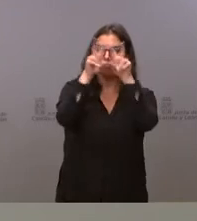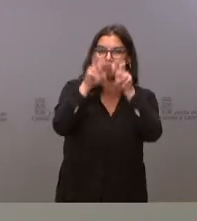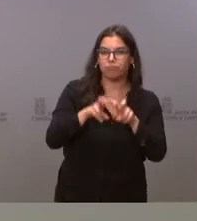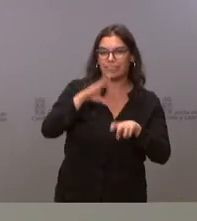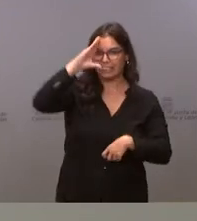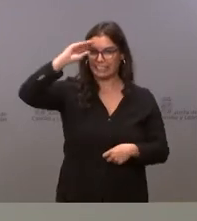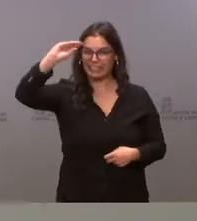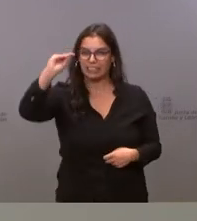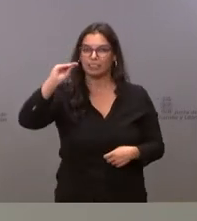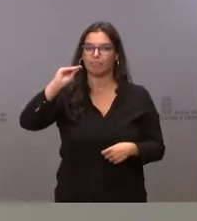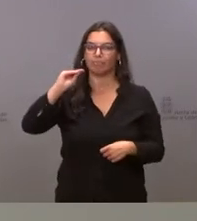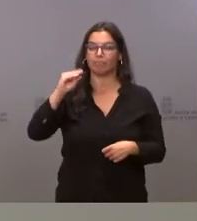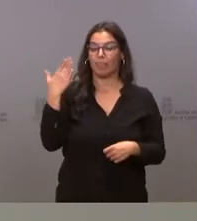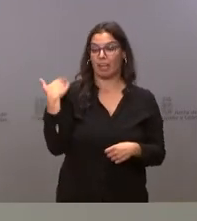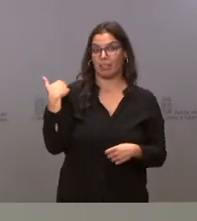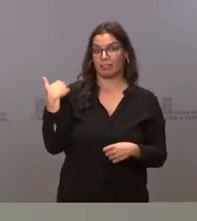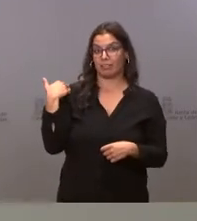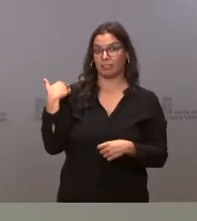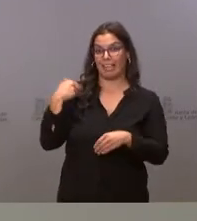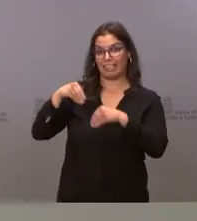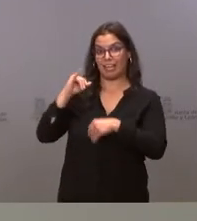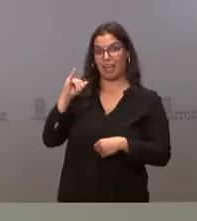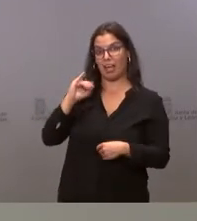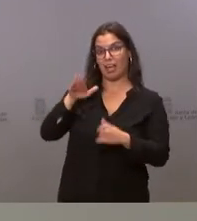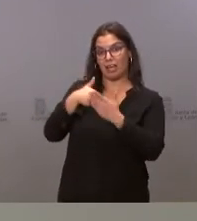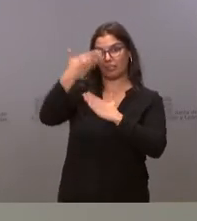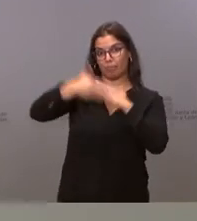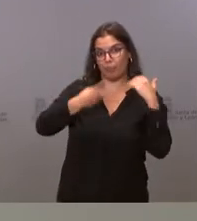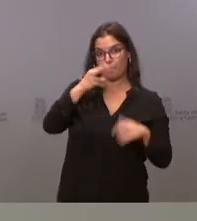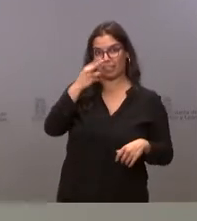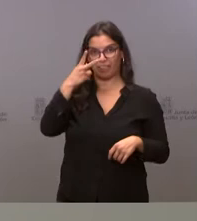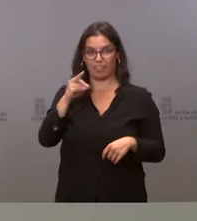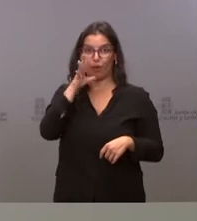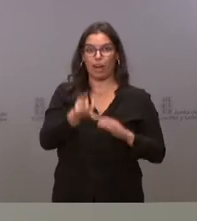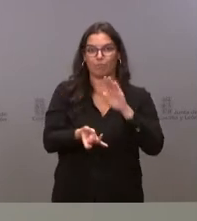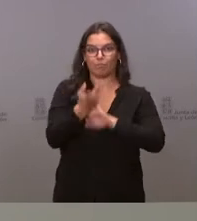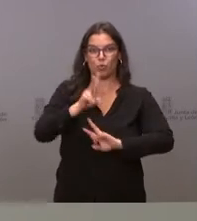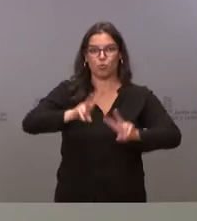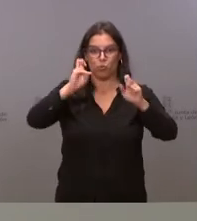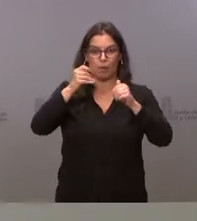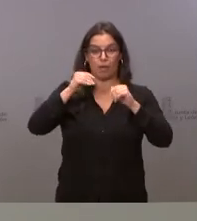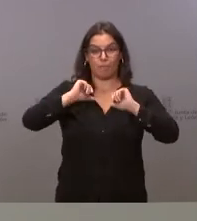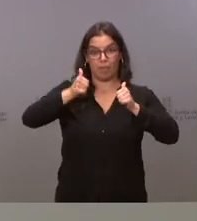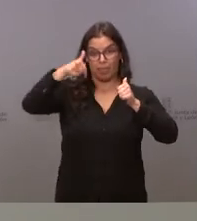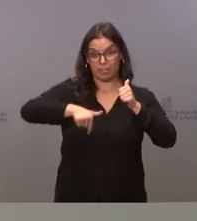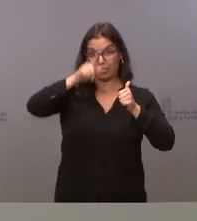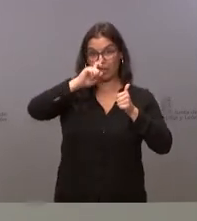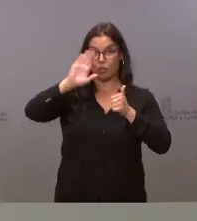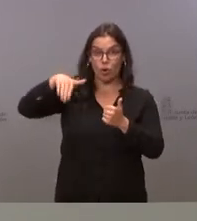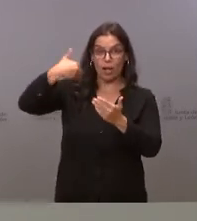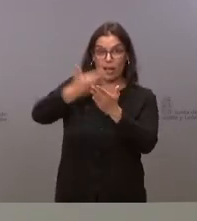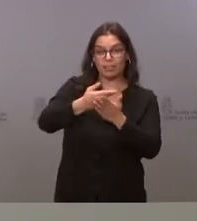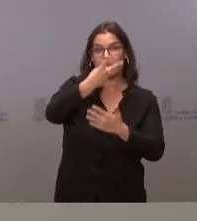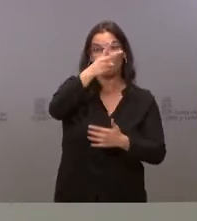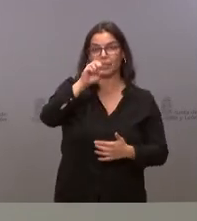sustituye a la que estaba vigente hasta el año 2020 y va a tener un periodo de vigencia entre el año 2021 y